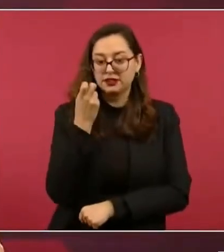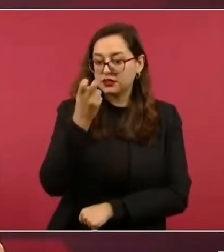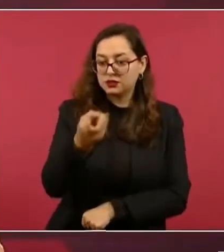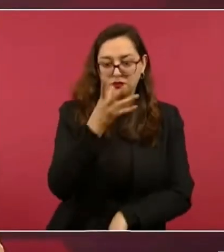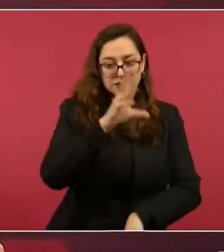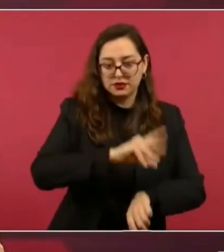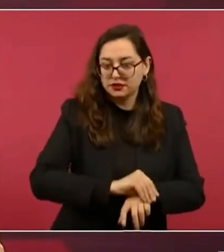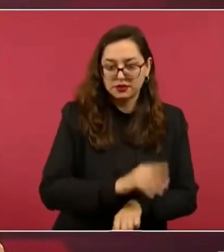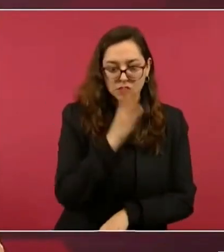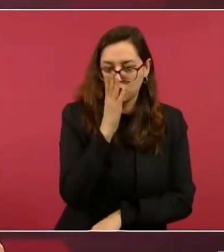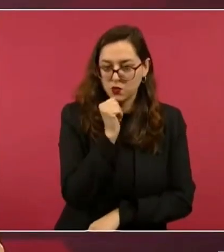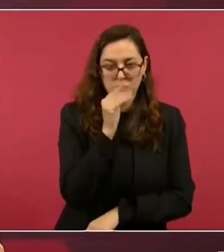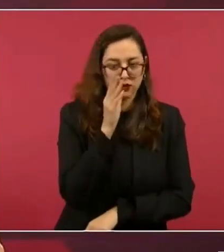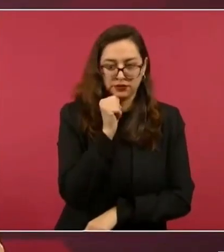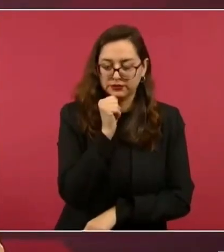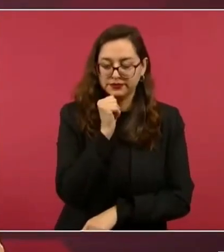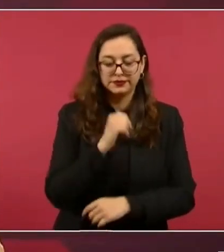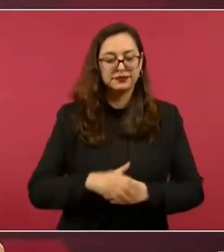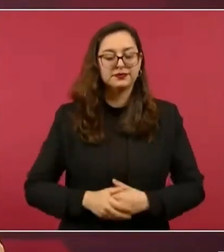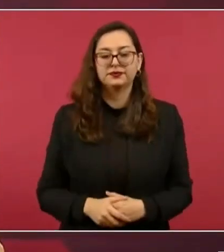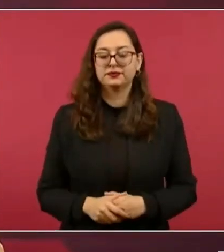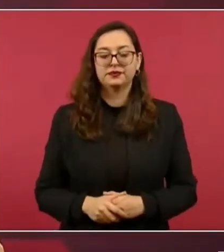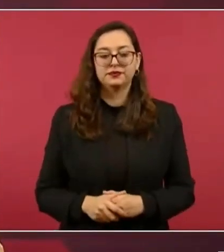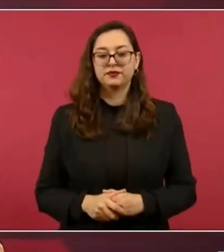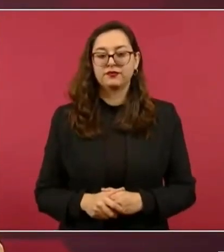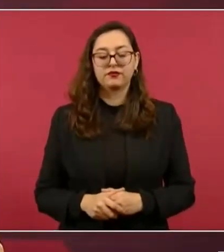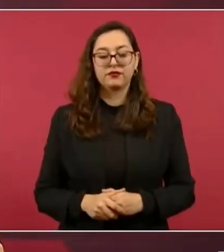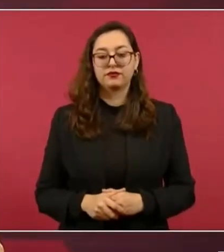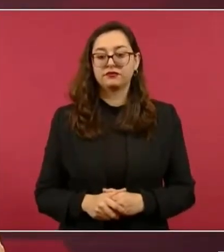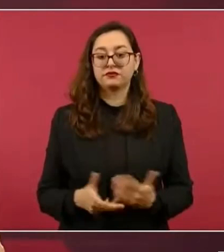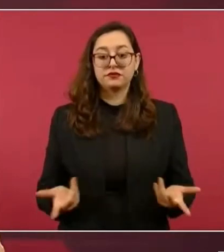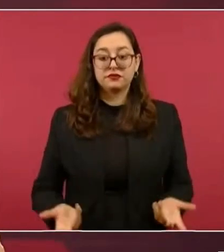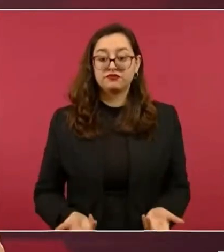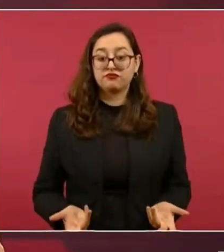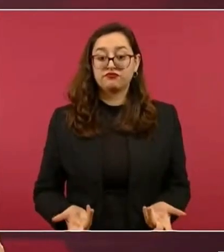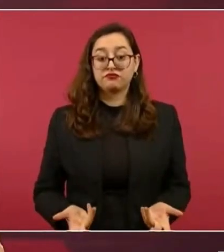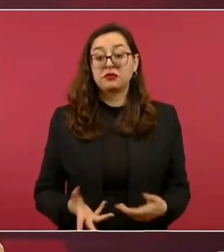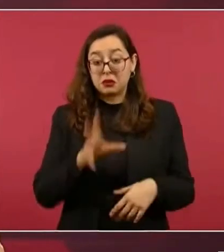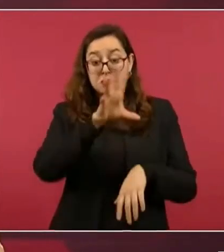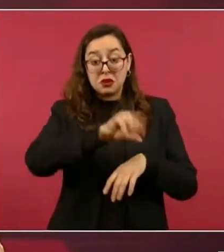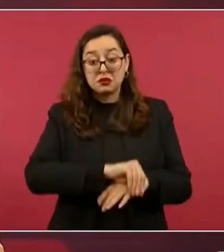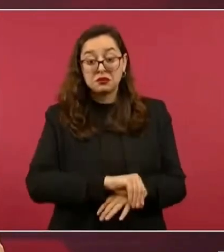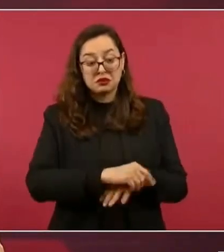y no hay venta de plazas